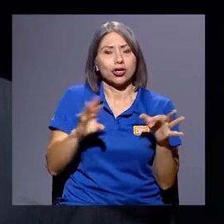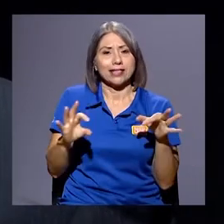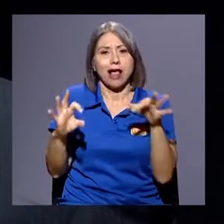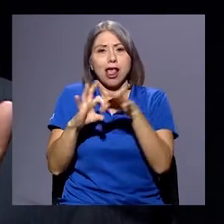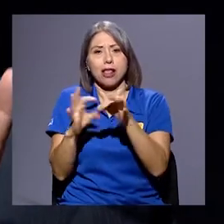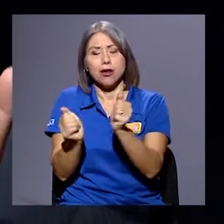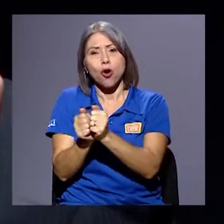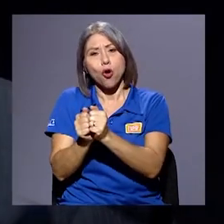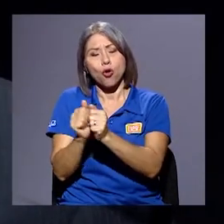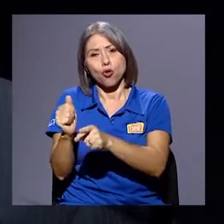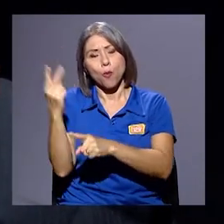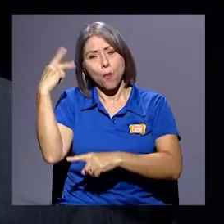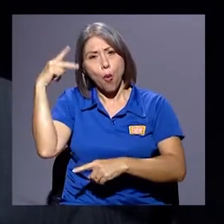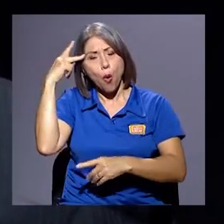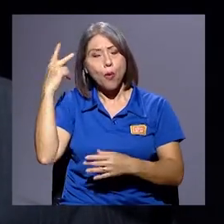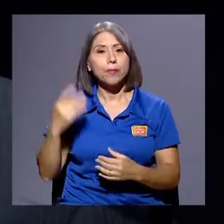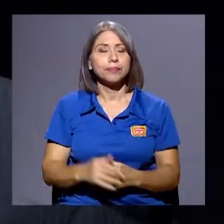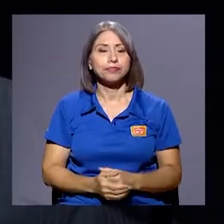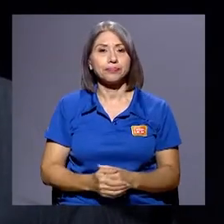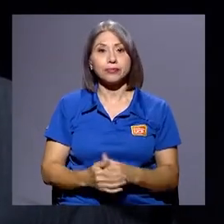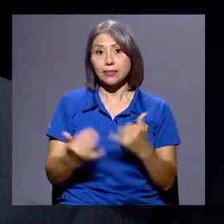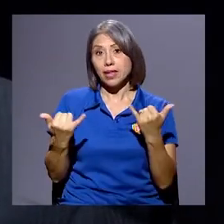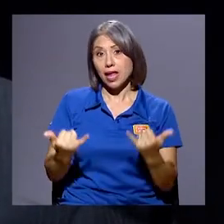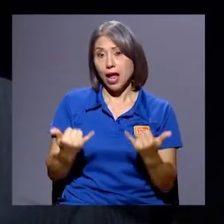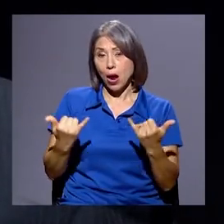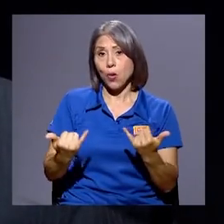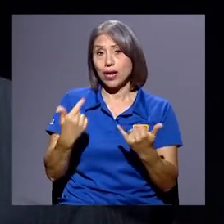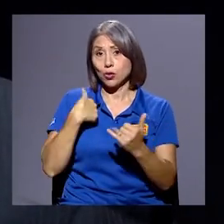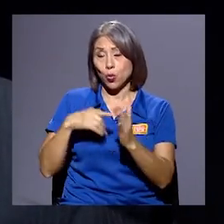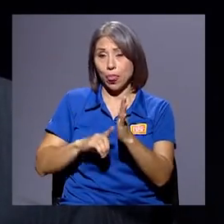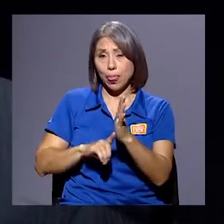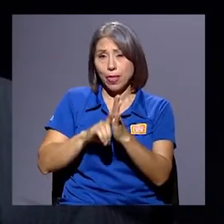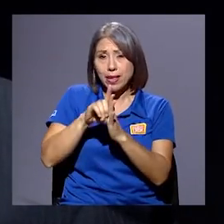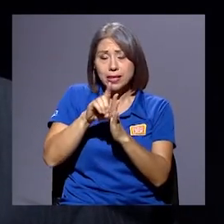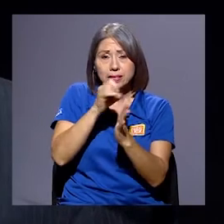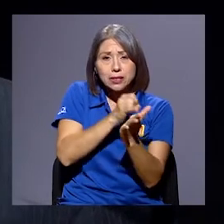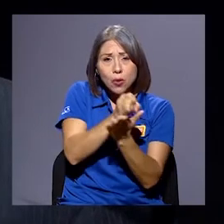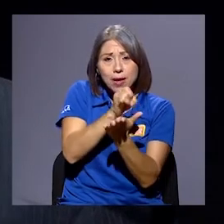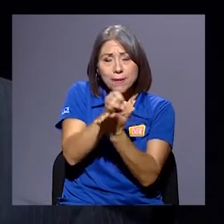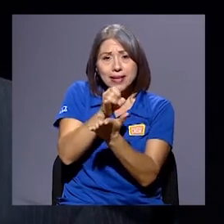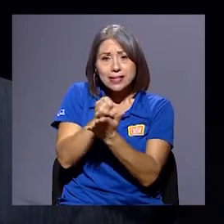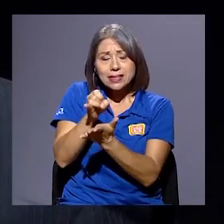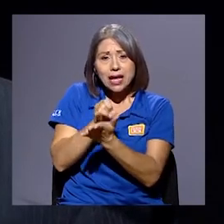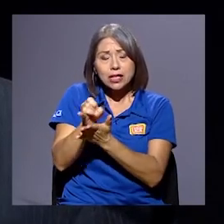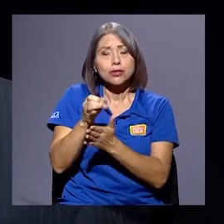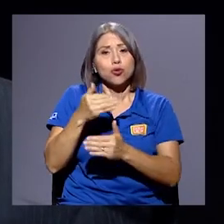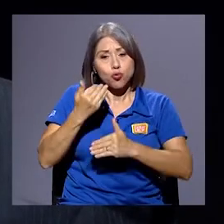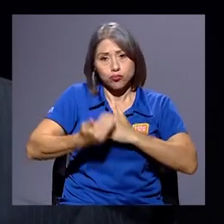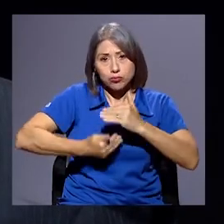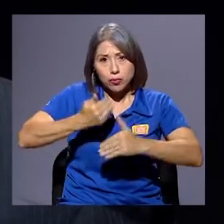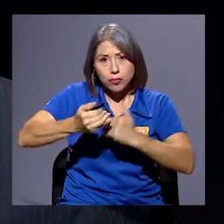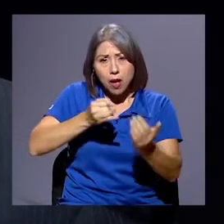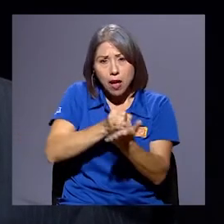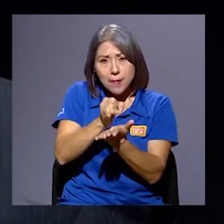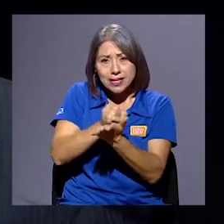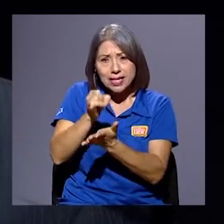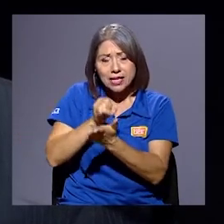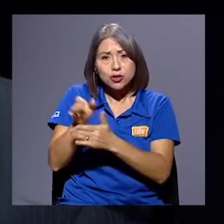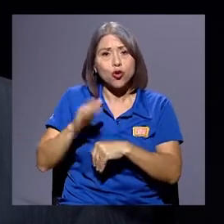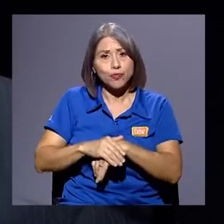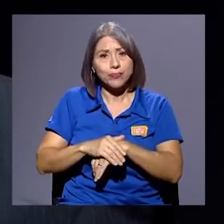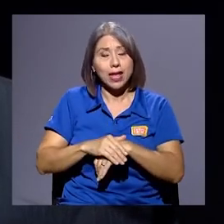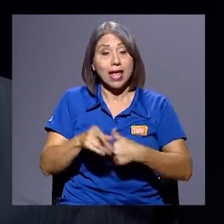Entonces, ahora estoy desarrollando un proceso de investigación, Marlón, que vincula